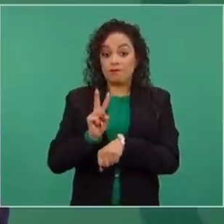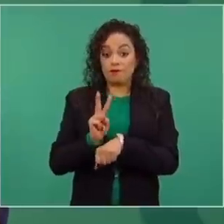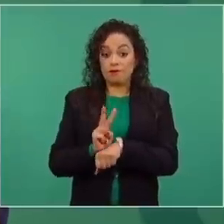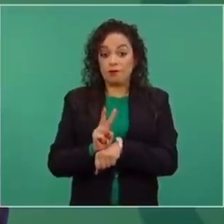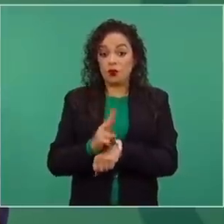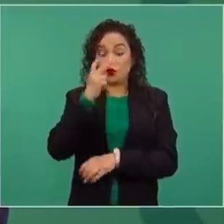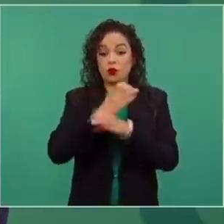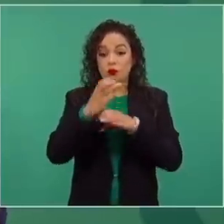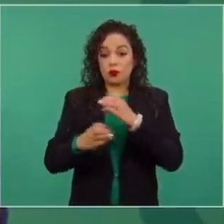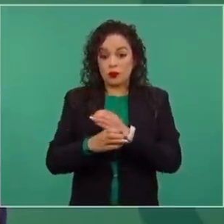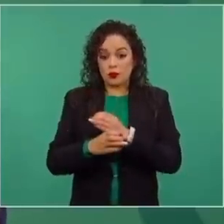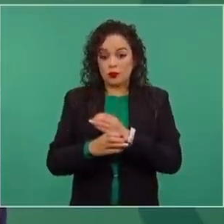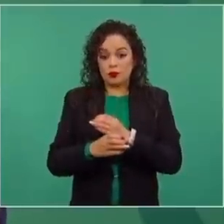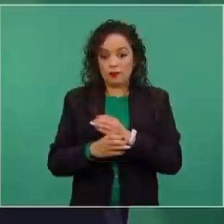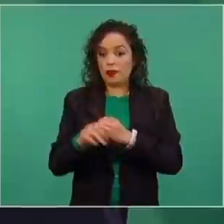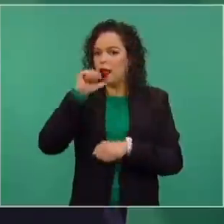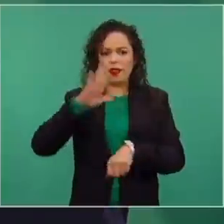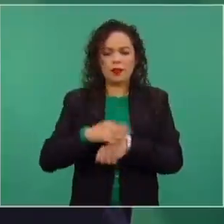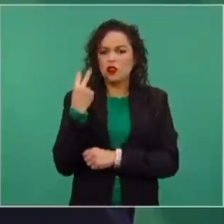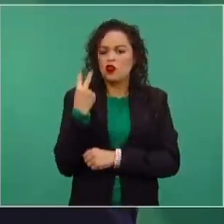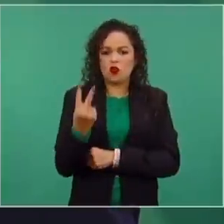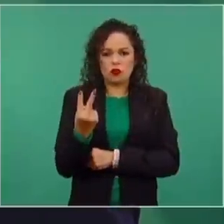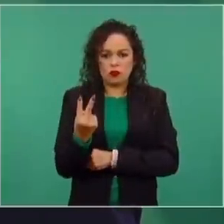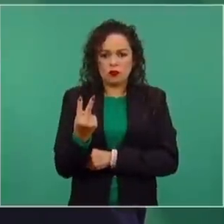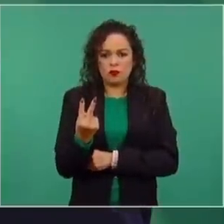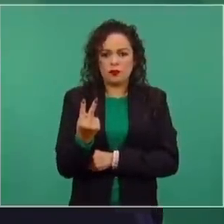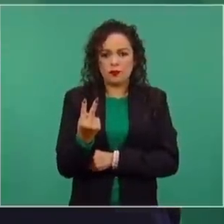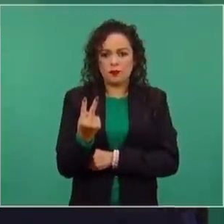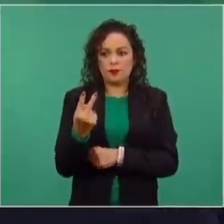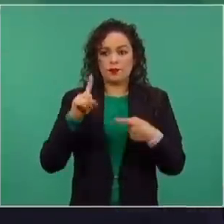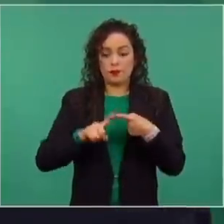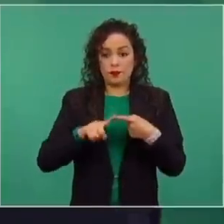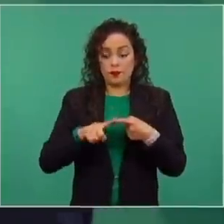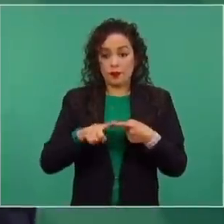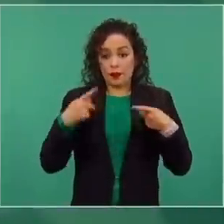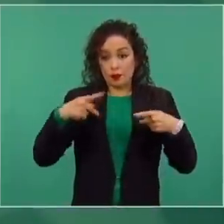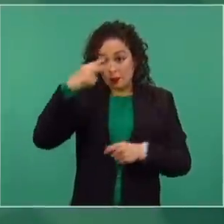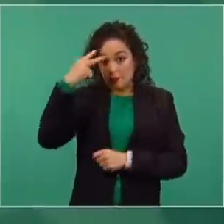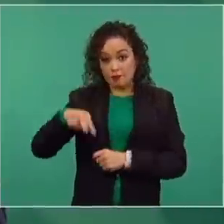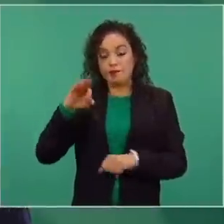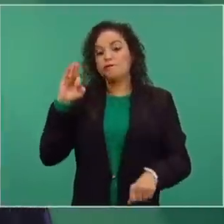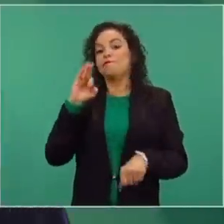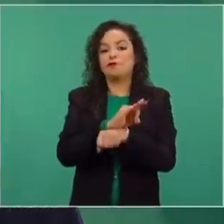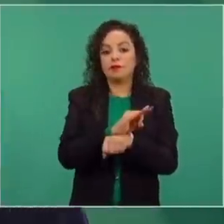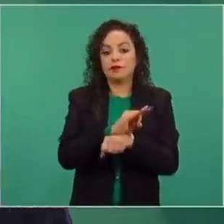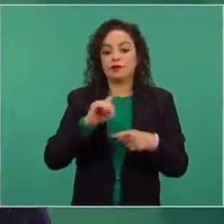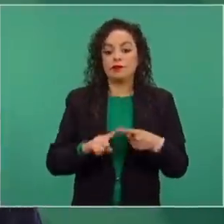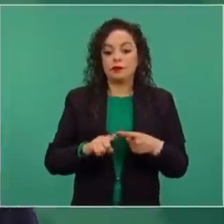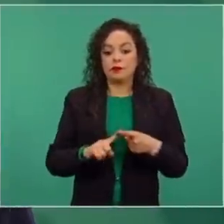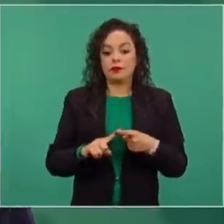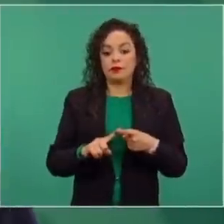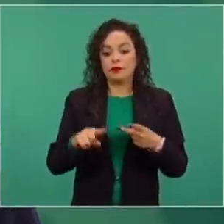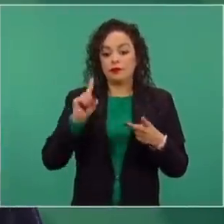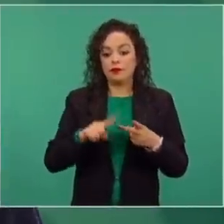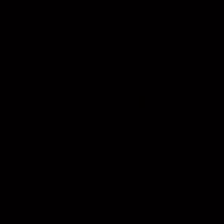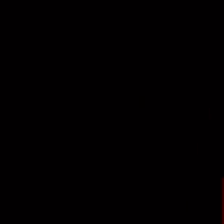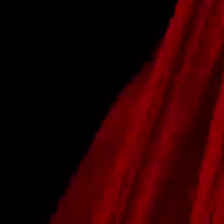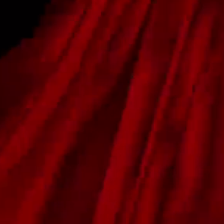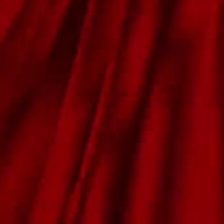sólo dos, defender a los mexicanos y defender a México.